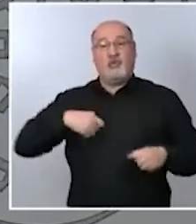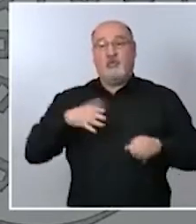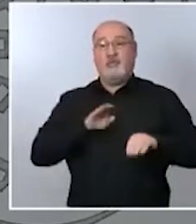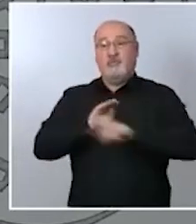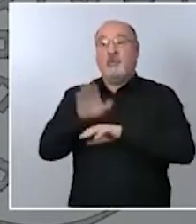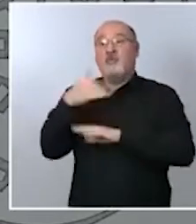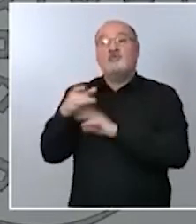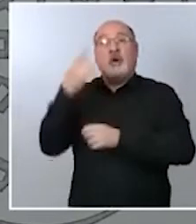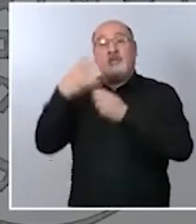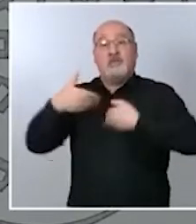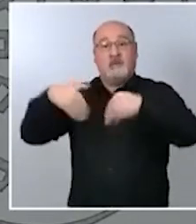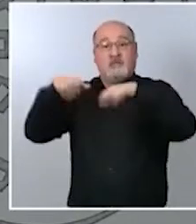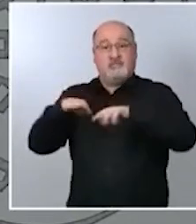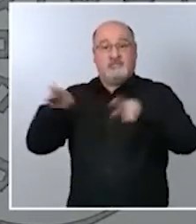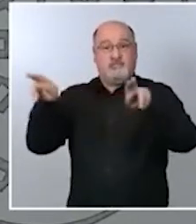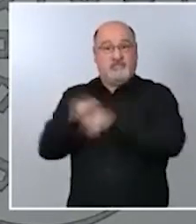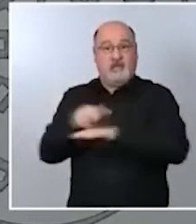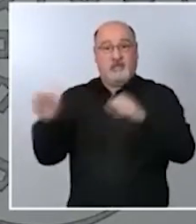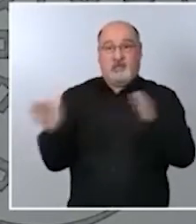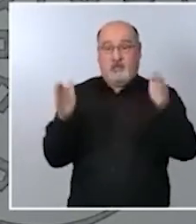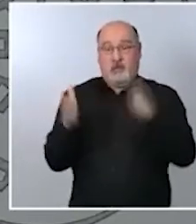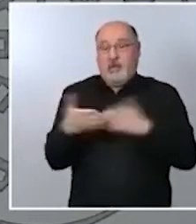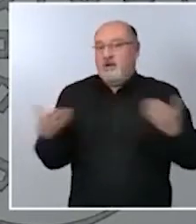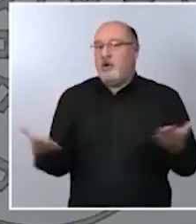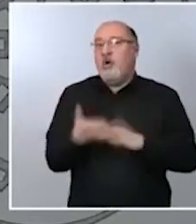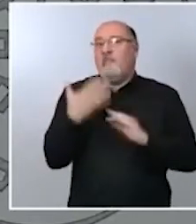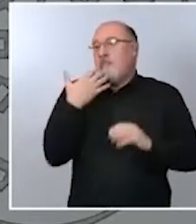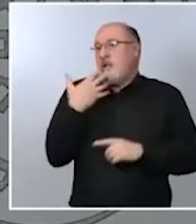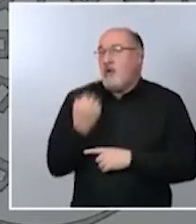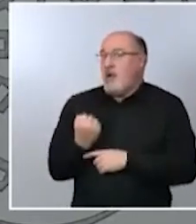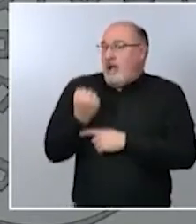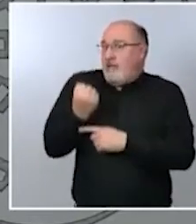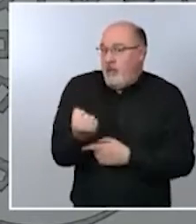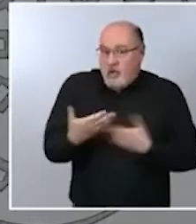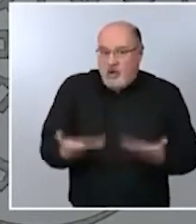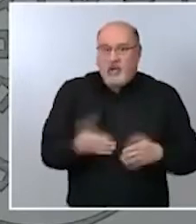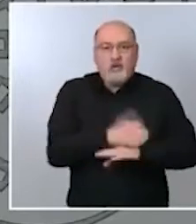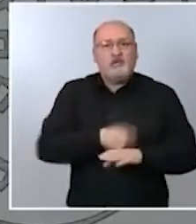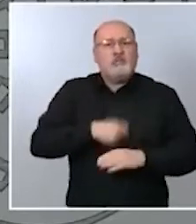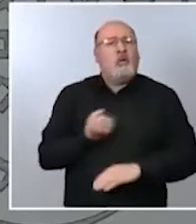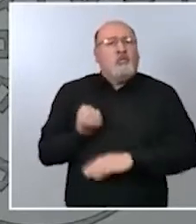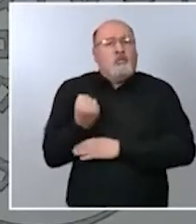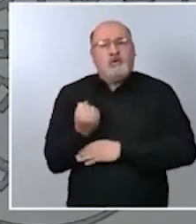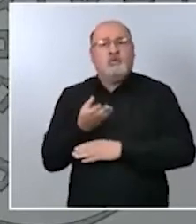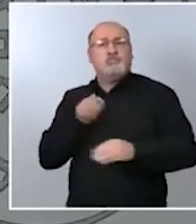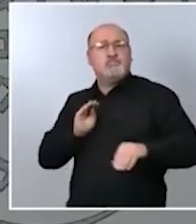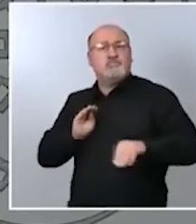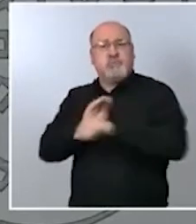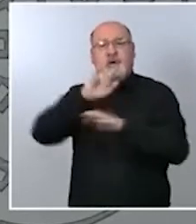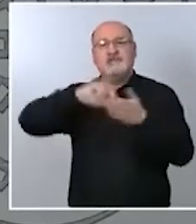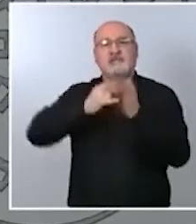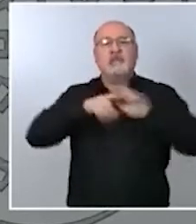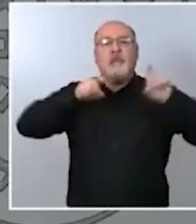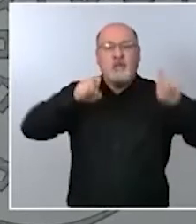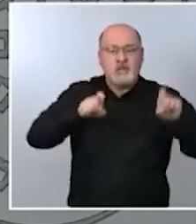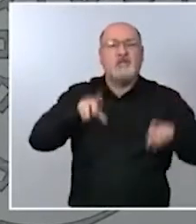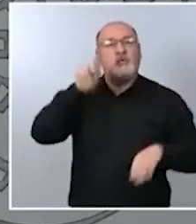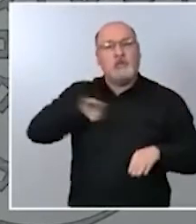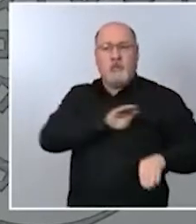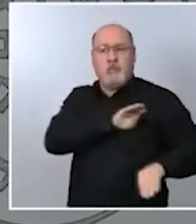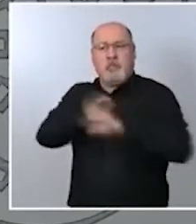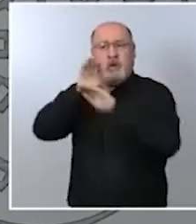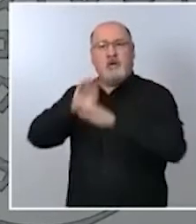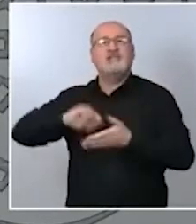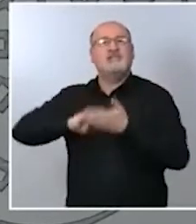imagino que no se refiere al apoyo que se está dando al sistema educativo al sistema sanitario para que pueda continuar